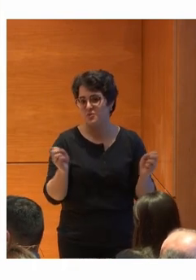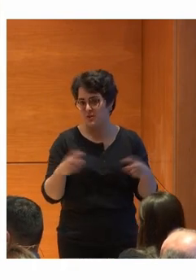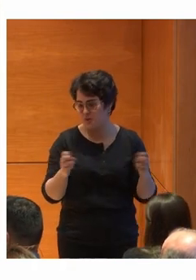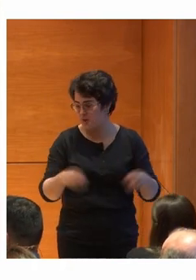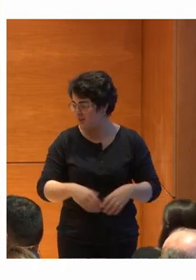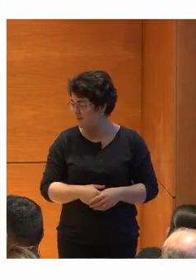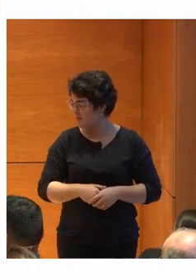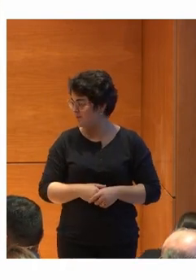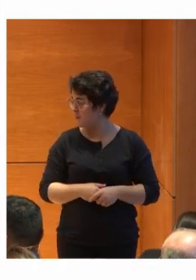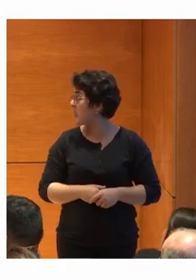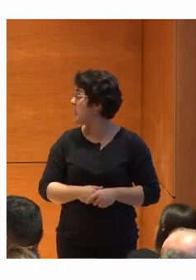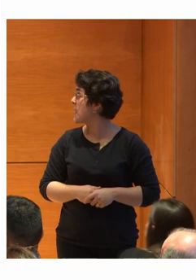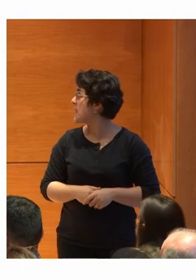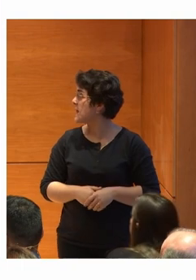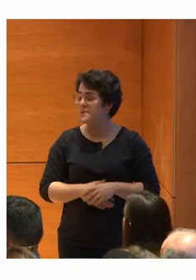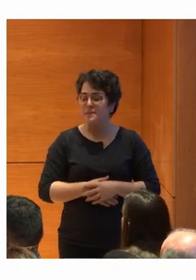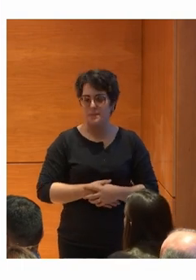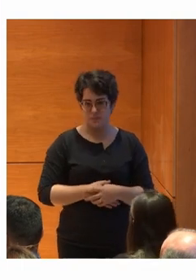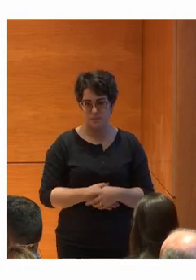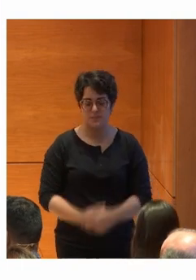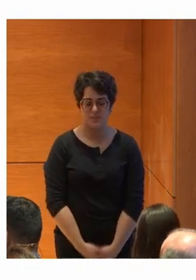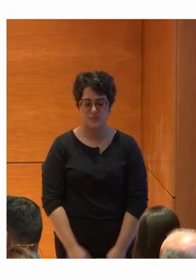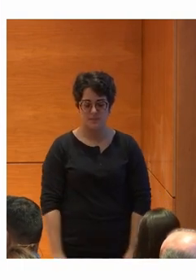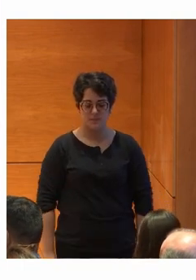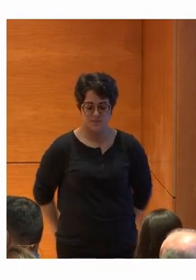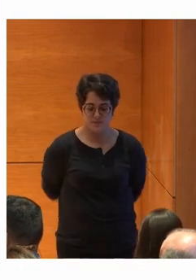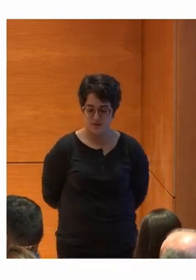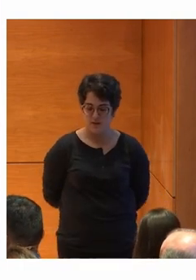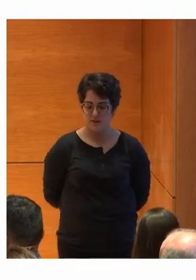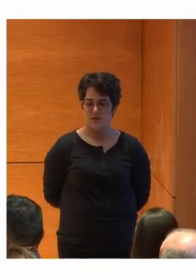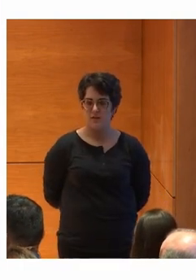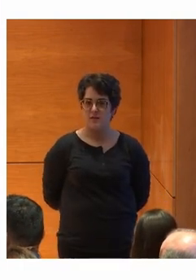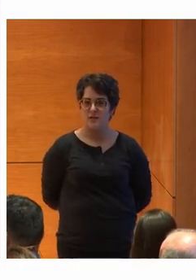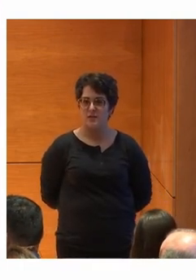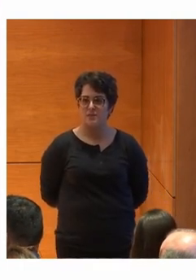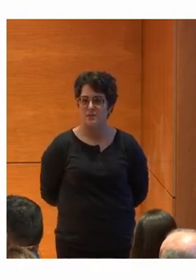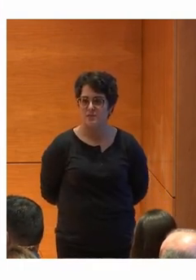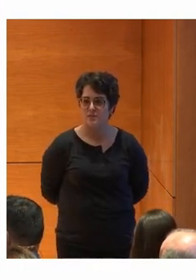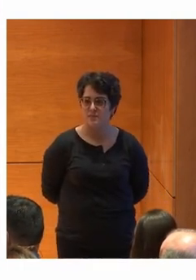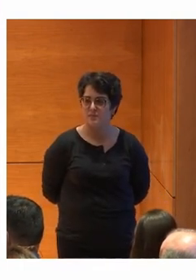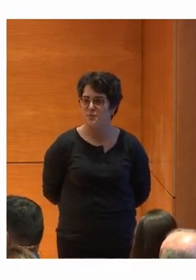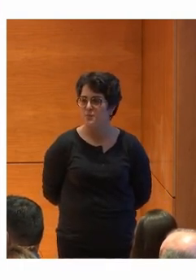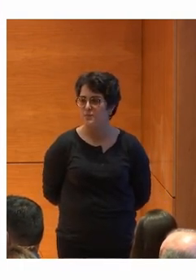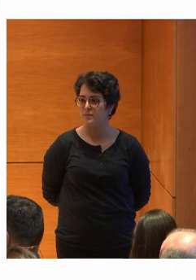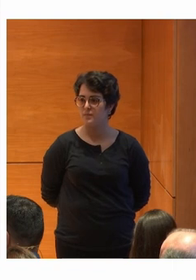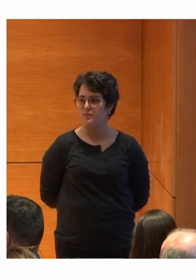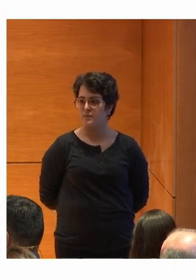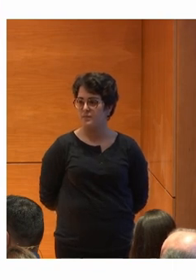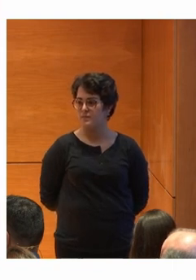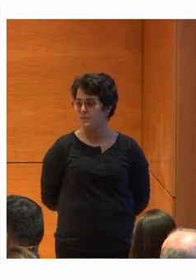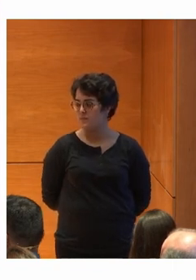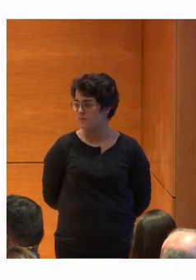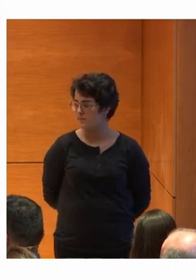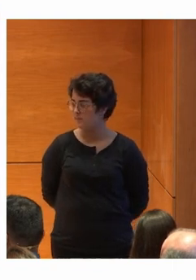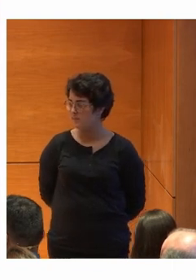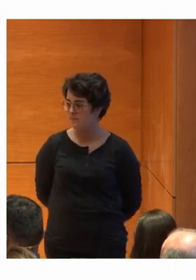Buenas Aquí tienes Tus próximos recordatorios Medicación Todos los días A las 2 de la tarde La pastilla